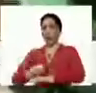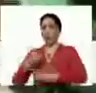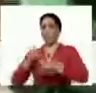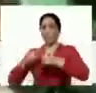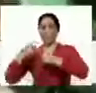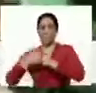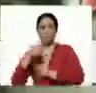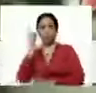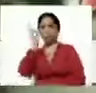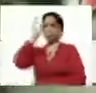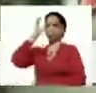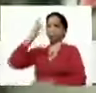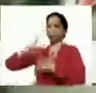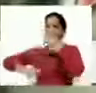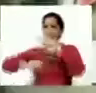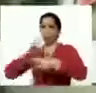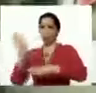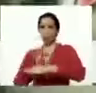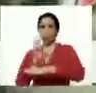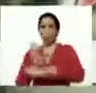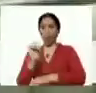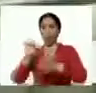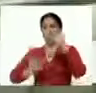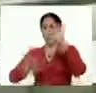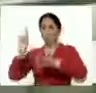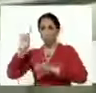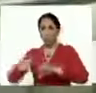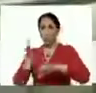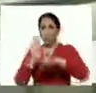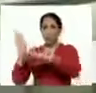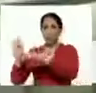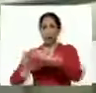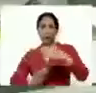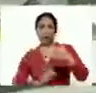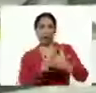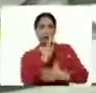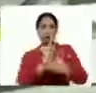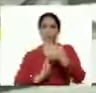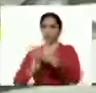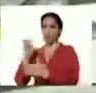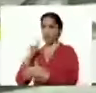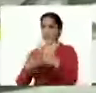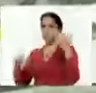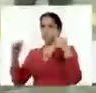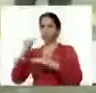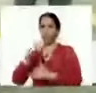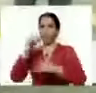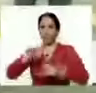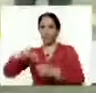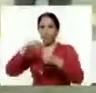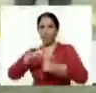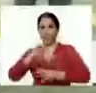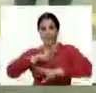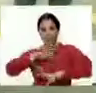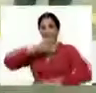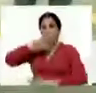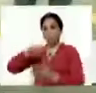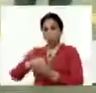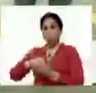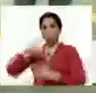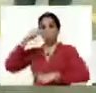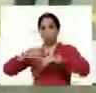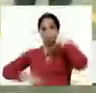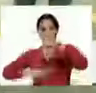innovación, los bioinsumos, aprovechar al máximo y alcanzar el máximo rendimiento con la semilla nacional, la semilla